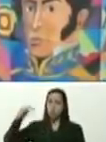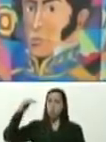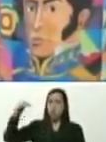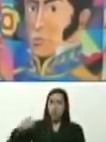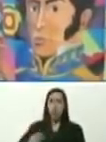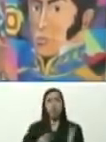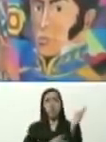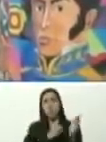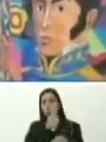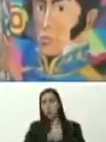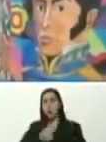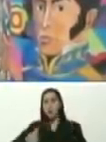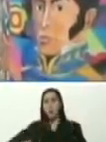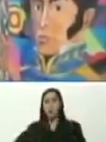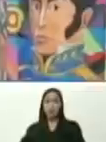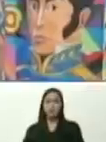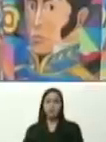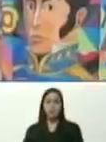parroquias,